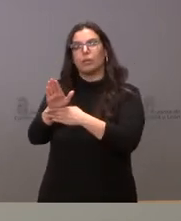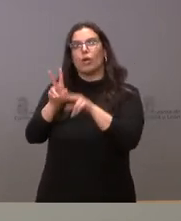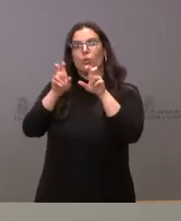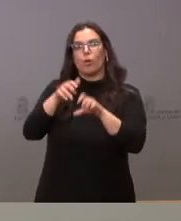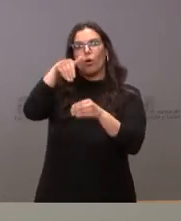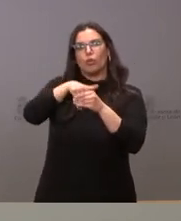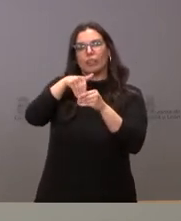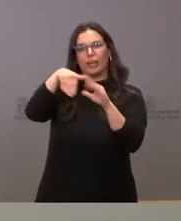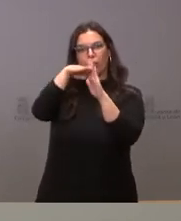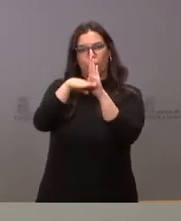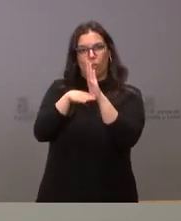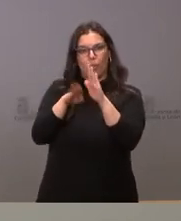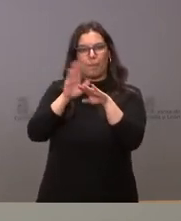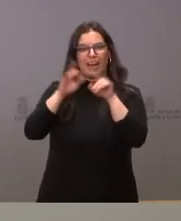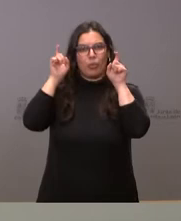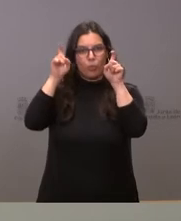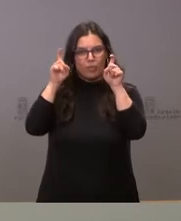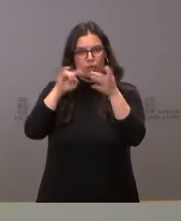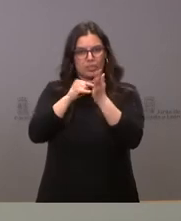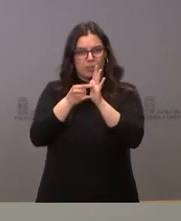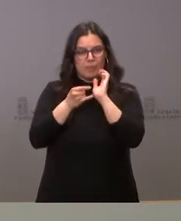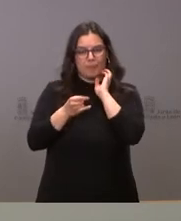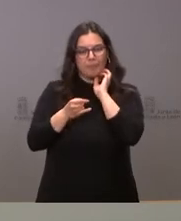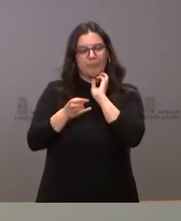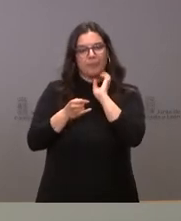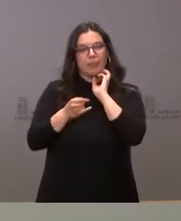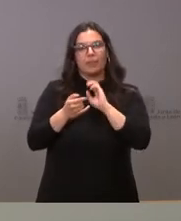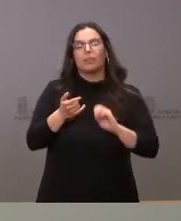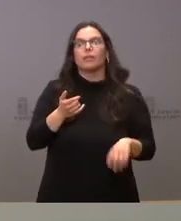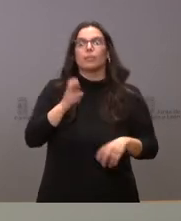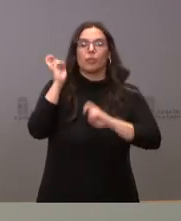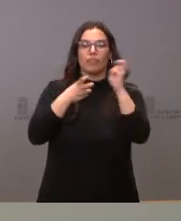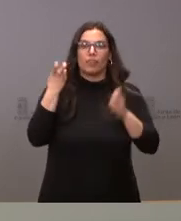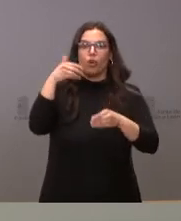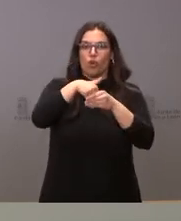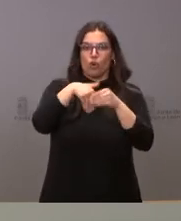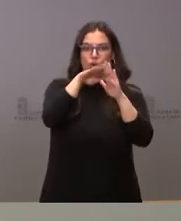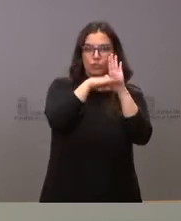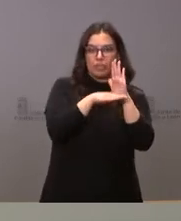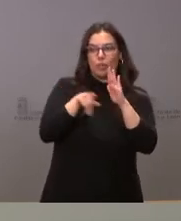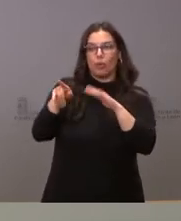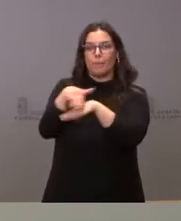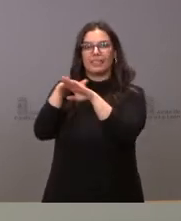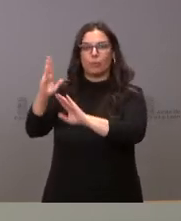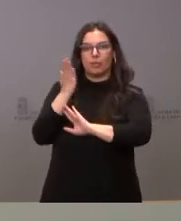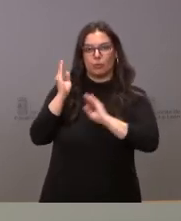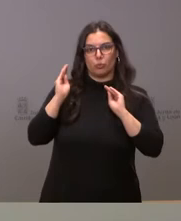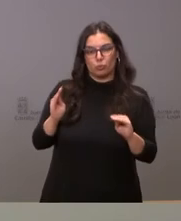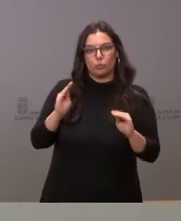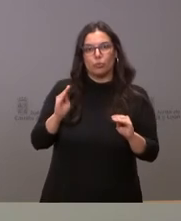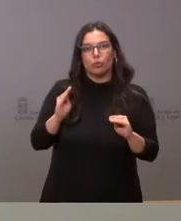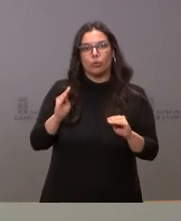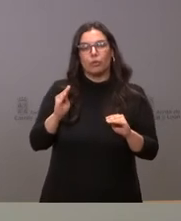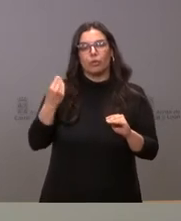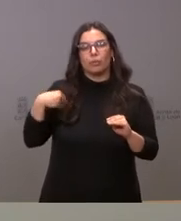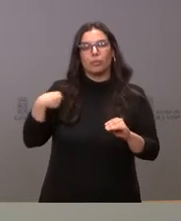que se ha conocido. Aquí hay dos aspectos relevantes, la modificación del currículum y el planteamiento que se hace por el Ministerio de eliminar esta